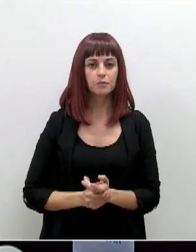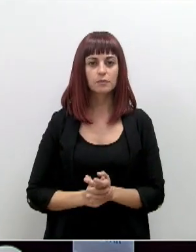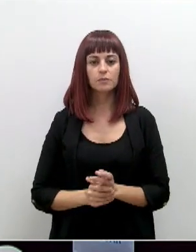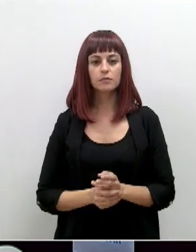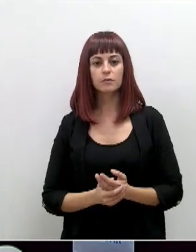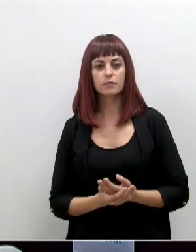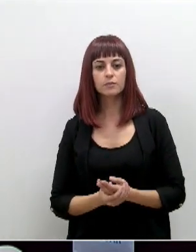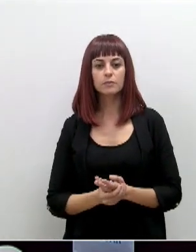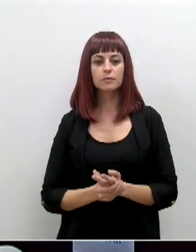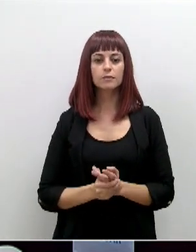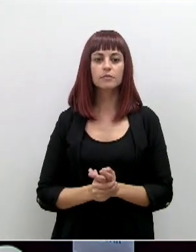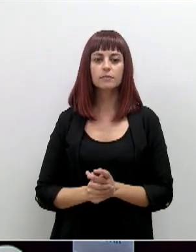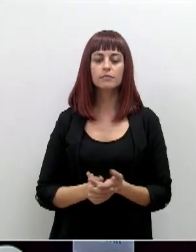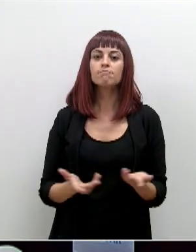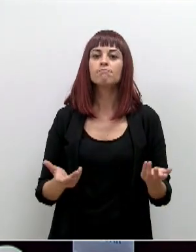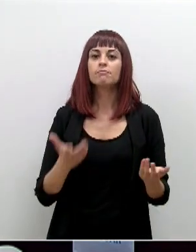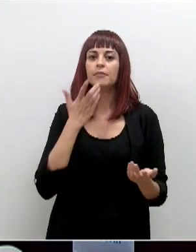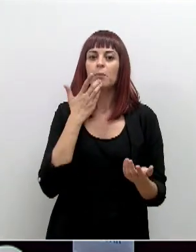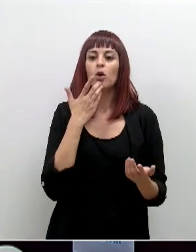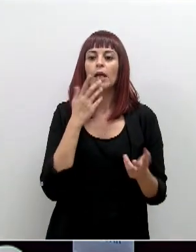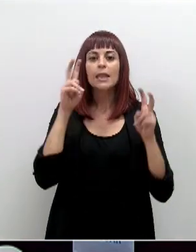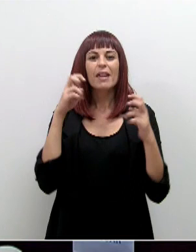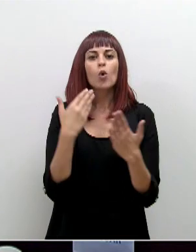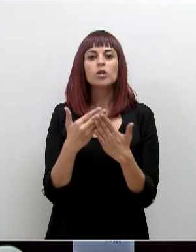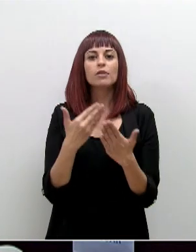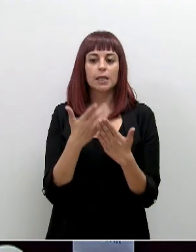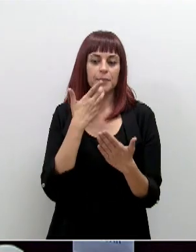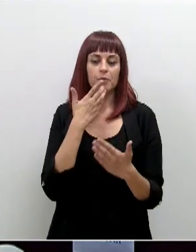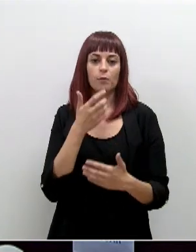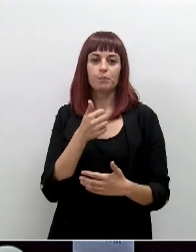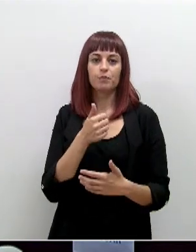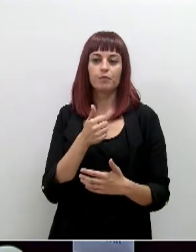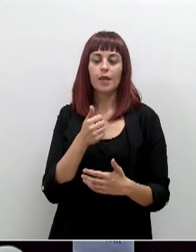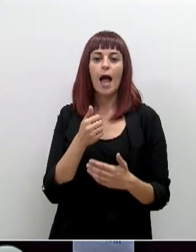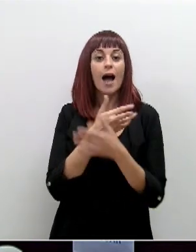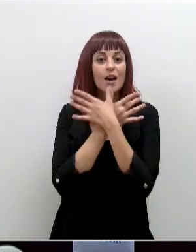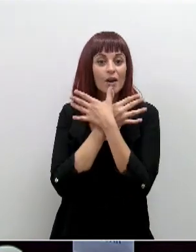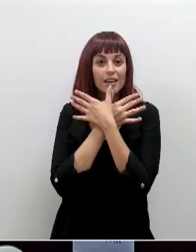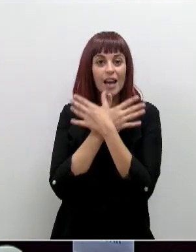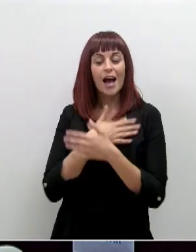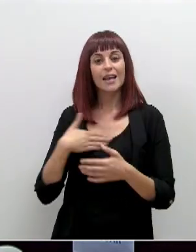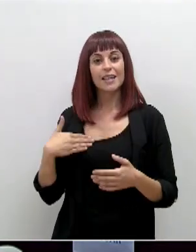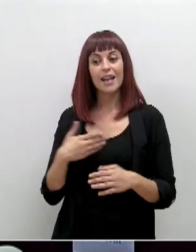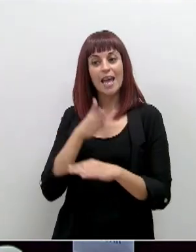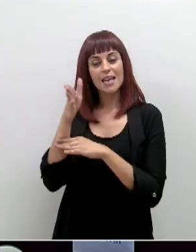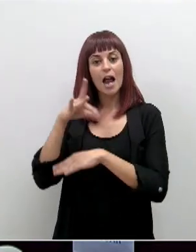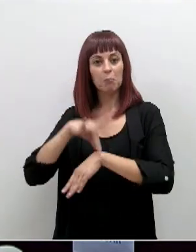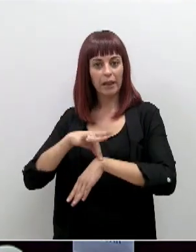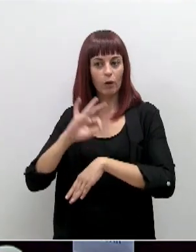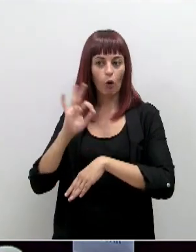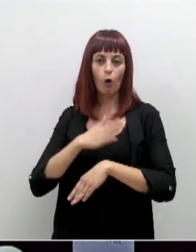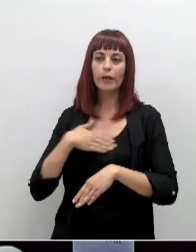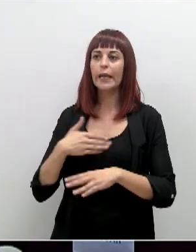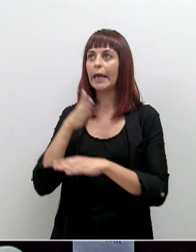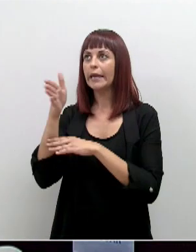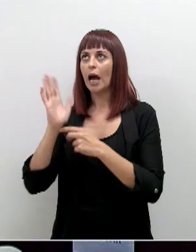¿Qué es lo que tiene que llevar la gente encima a nivel de justificantes? Si la abuela, por ejemplo, de Habanía quiere acercarse al centro de salud o supermercado en